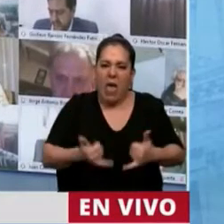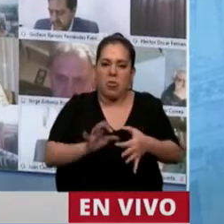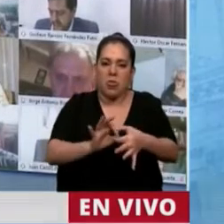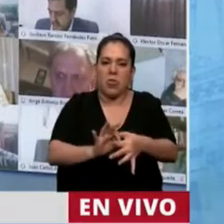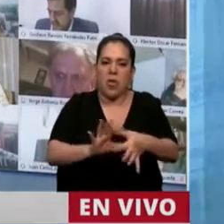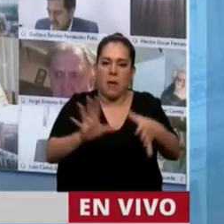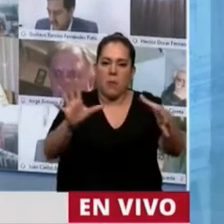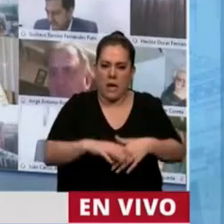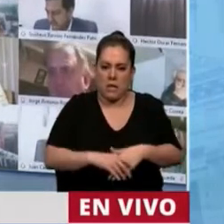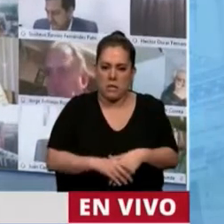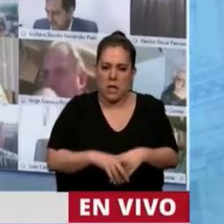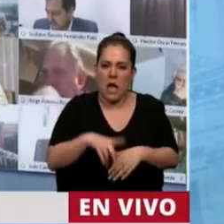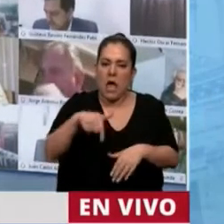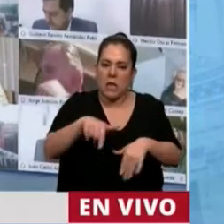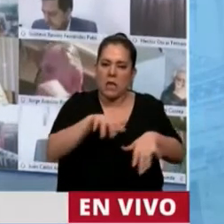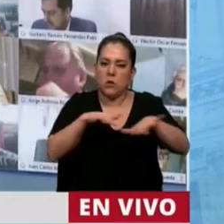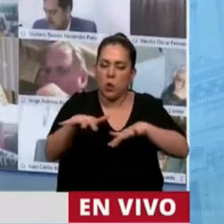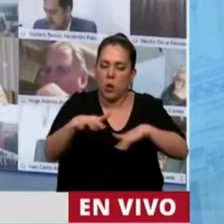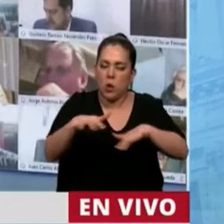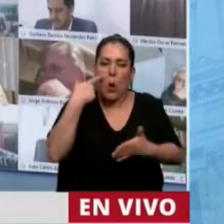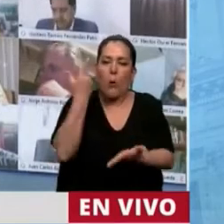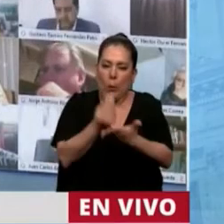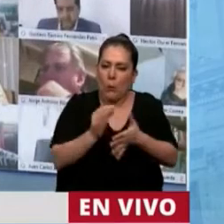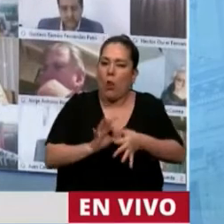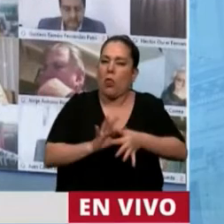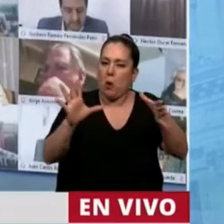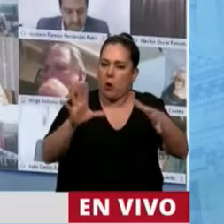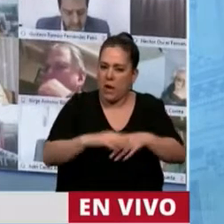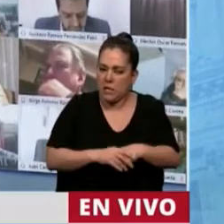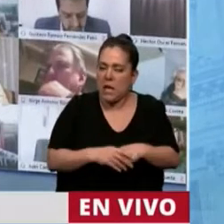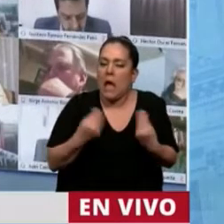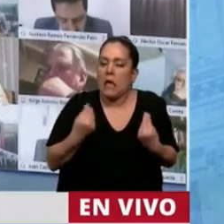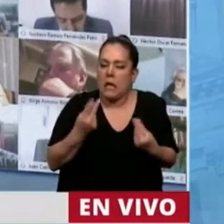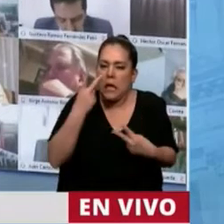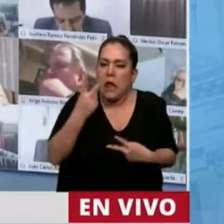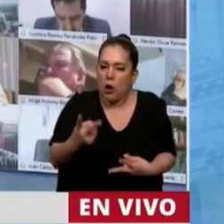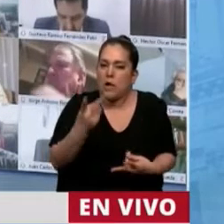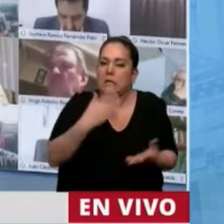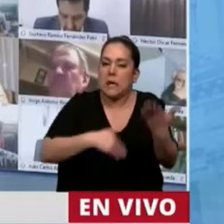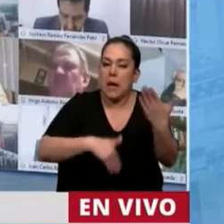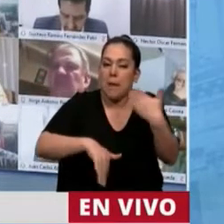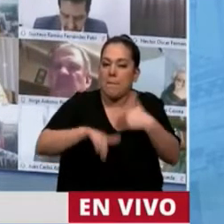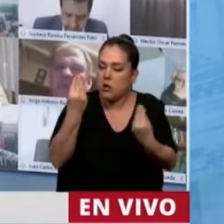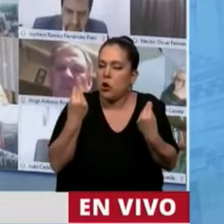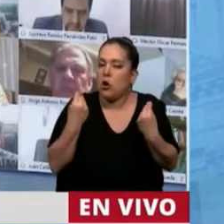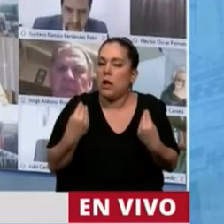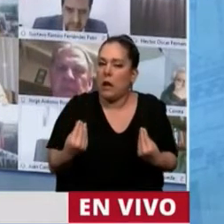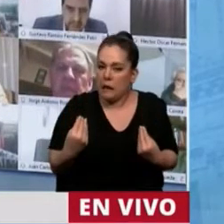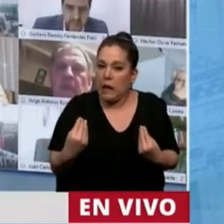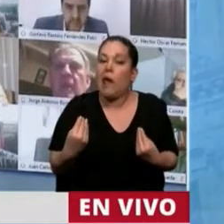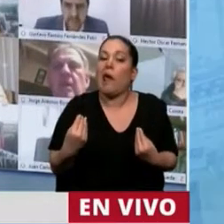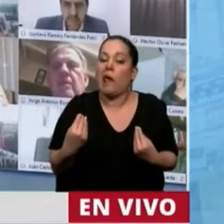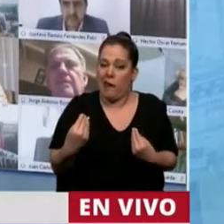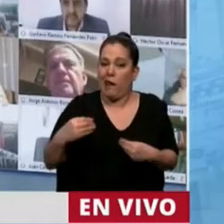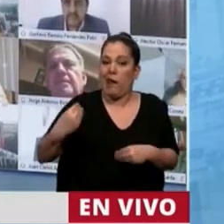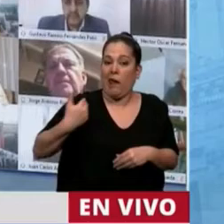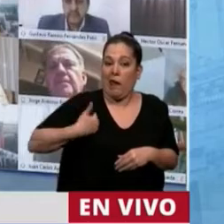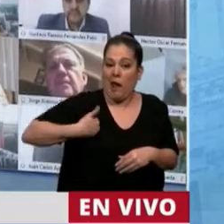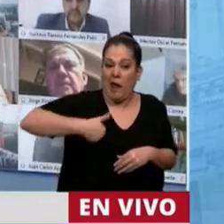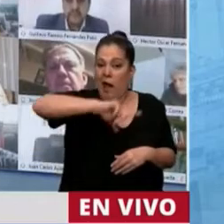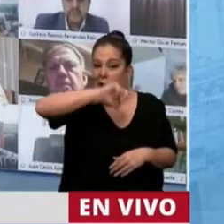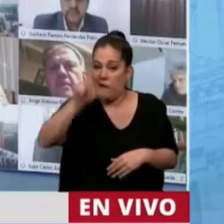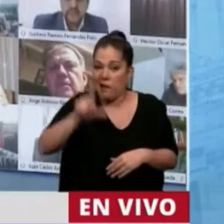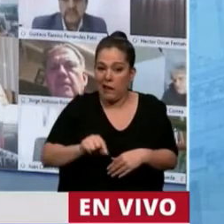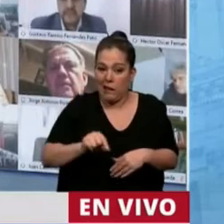como la ampliación del presupuesto, la ampliación de la laboratoria, la ley del teletrabajo, la reglamentación del teletrabajo,